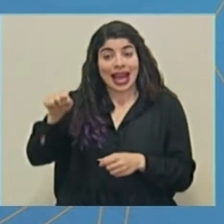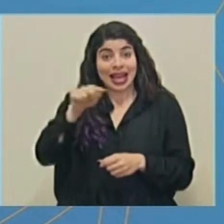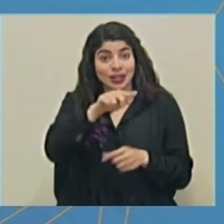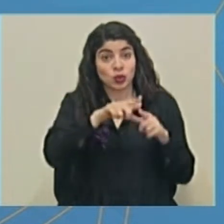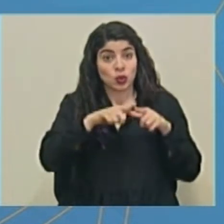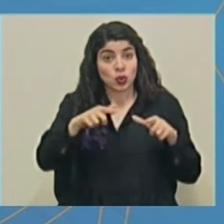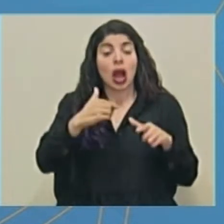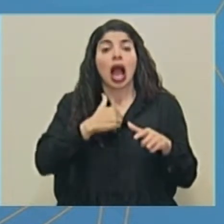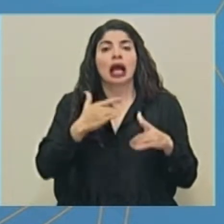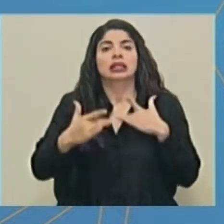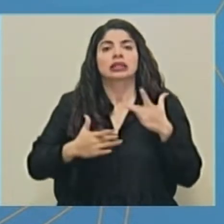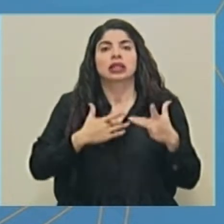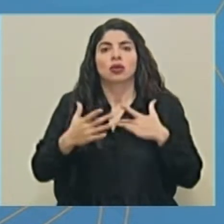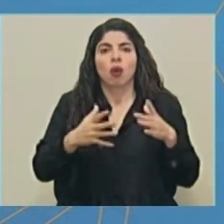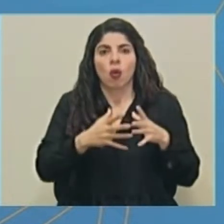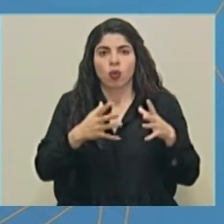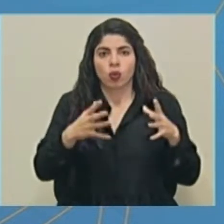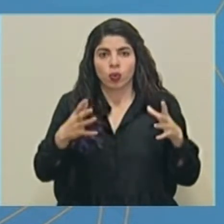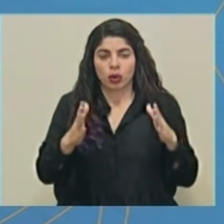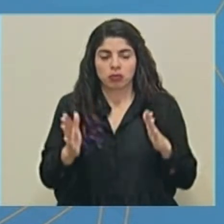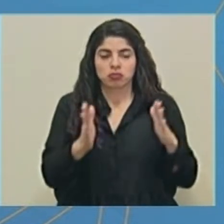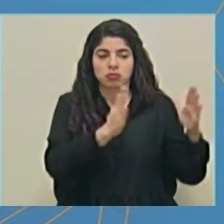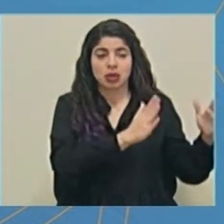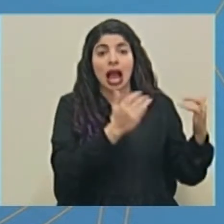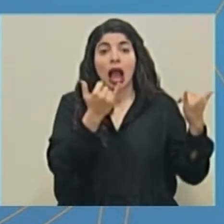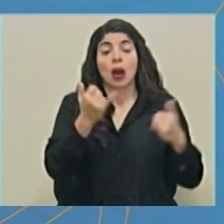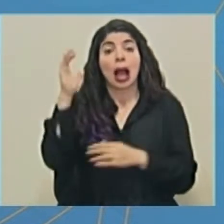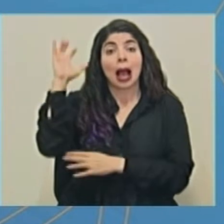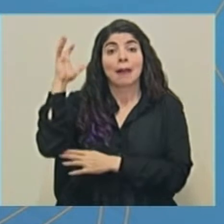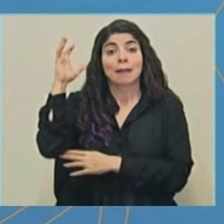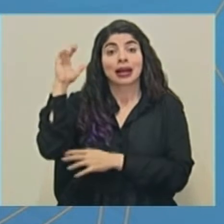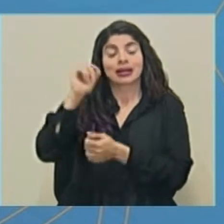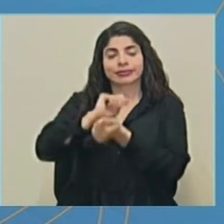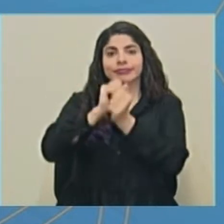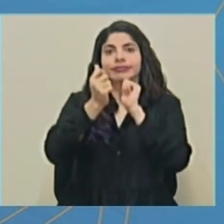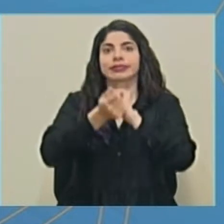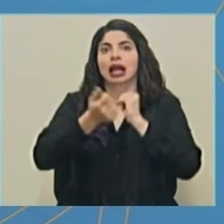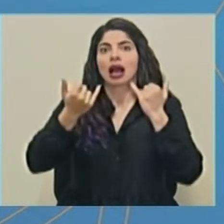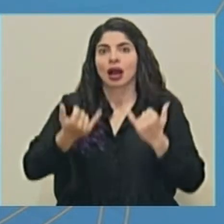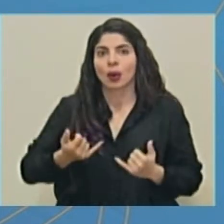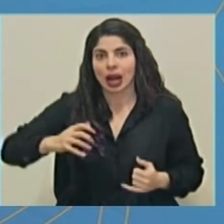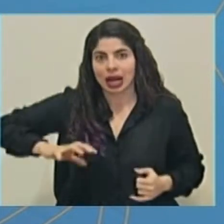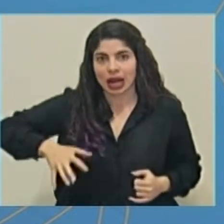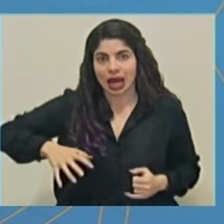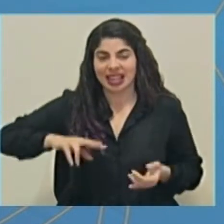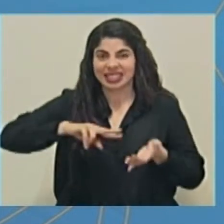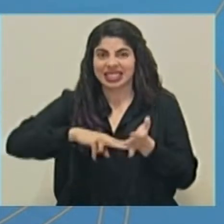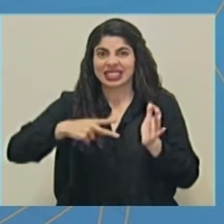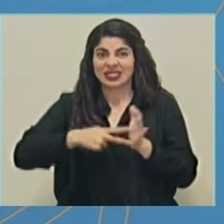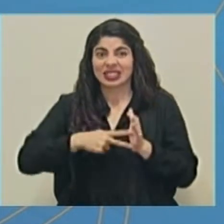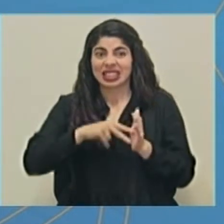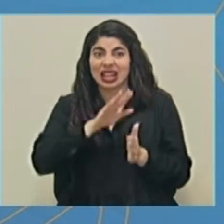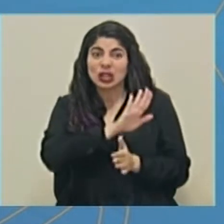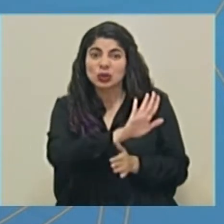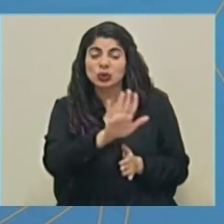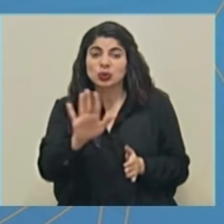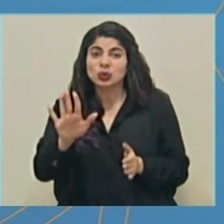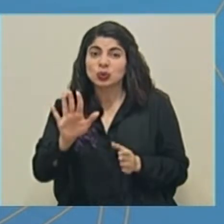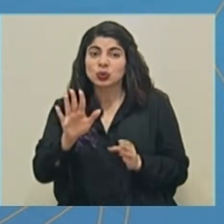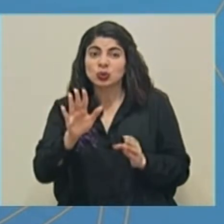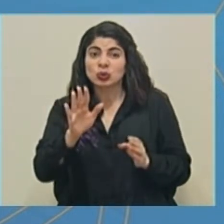En cuanto al paso de alerta amarilla a alerta naranja, es decir, aquellos cantones que tienen un aumento en sus